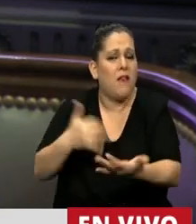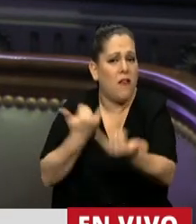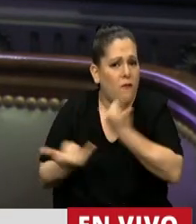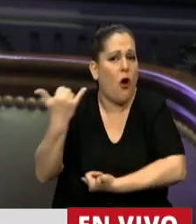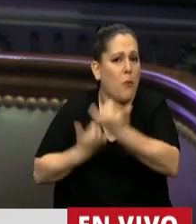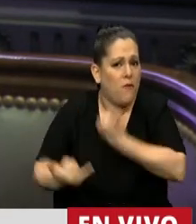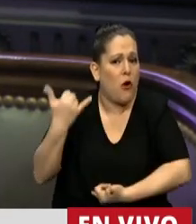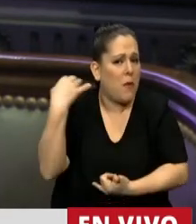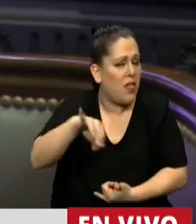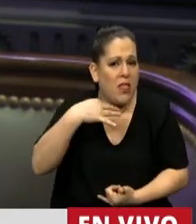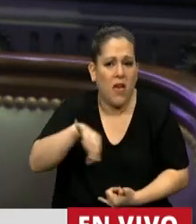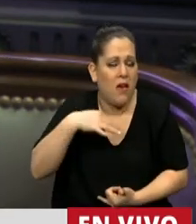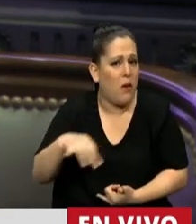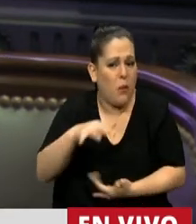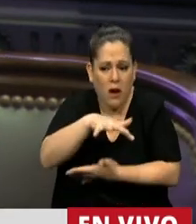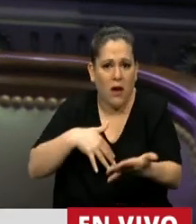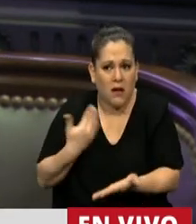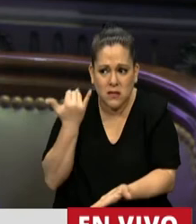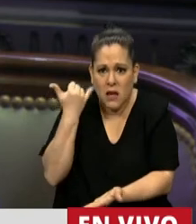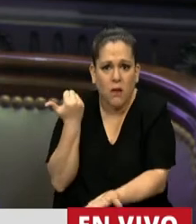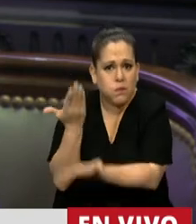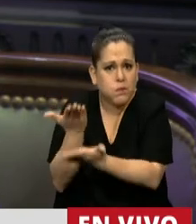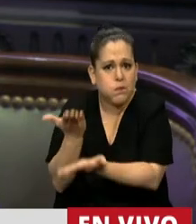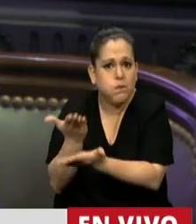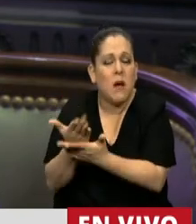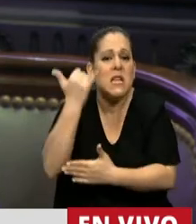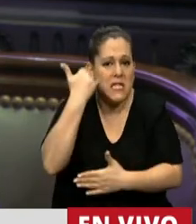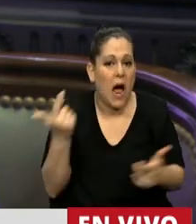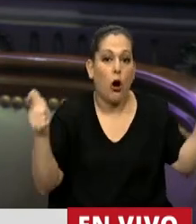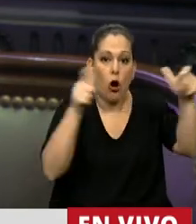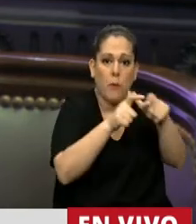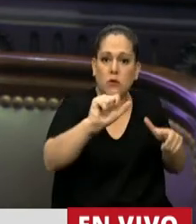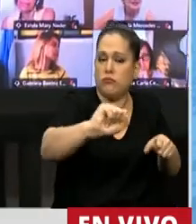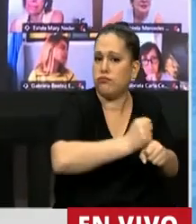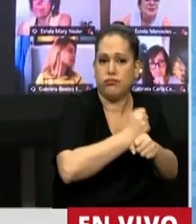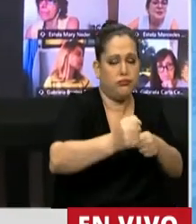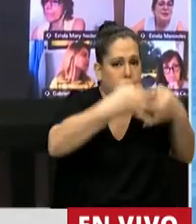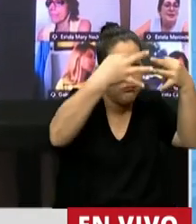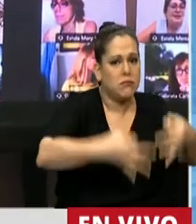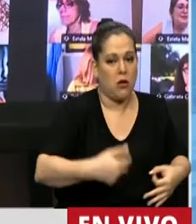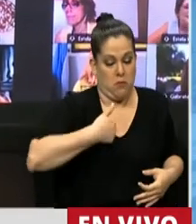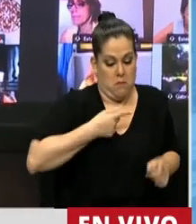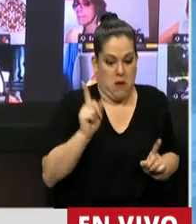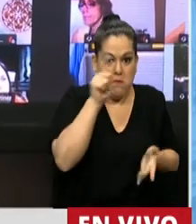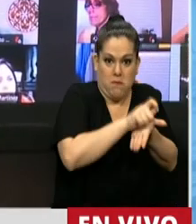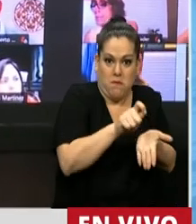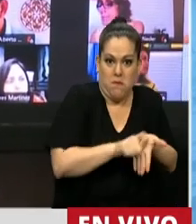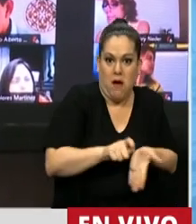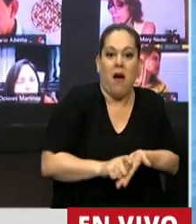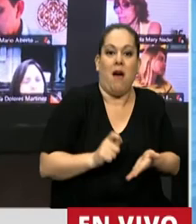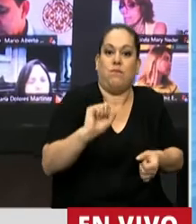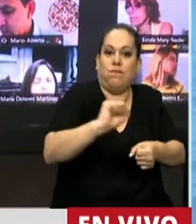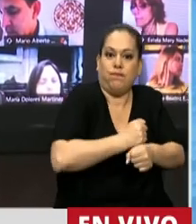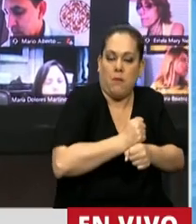Salud de esta Cámara. Y que de hecho en comisión fue aprobado uno de mi autoría, pero que nunca se